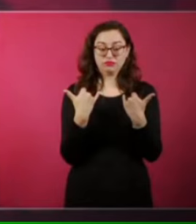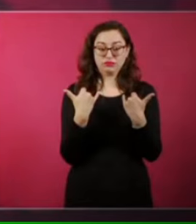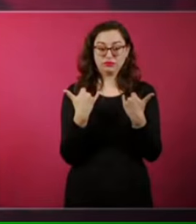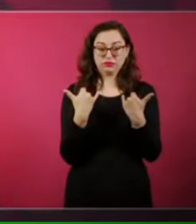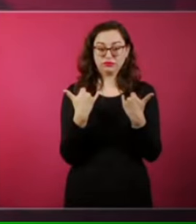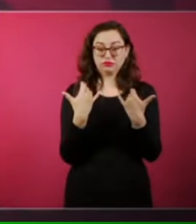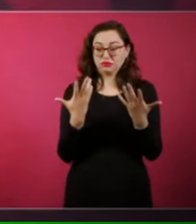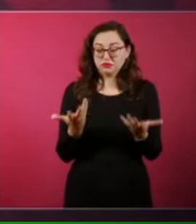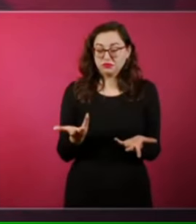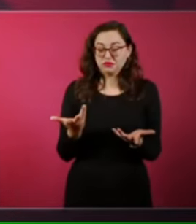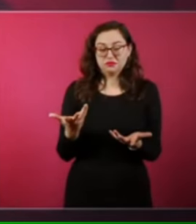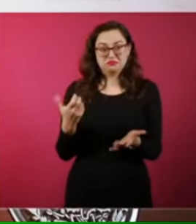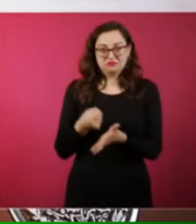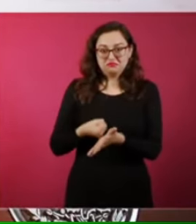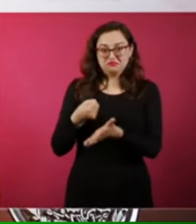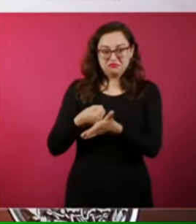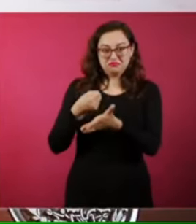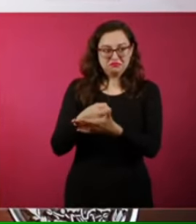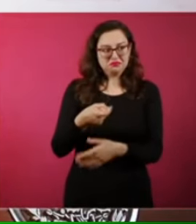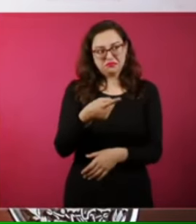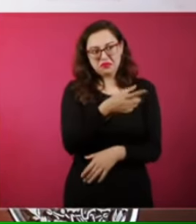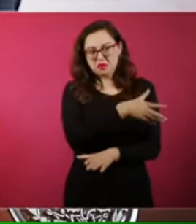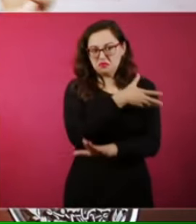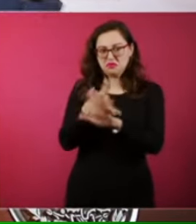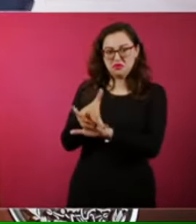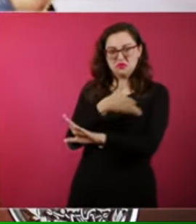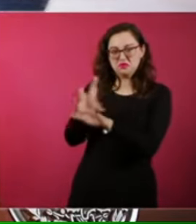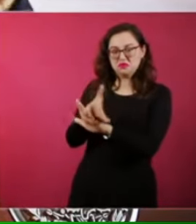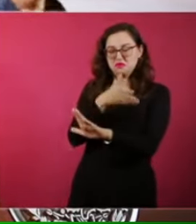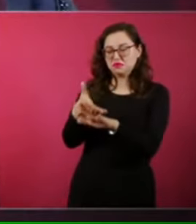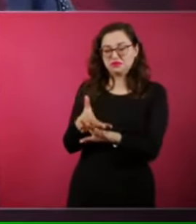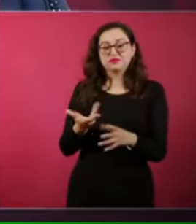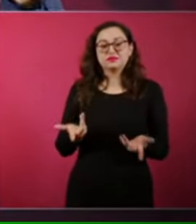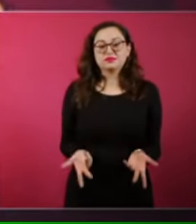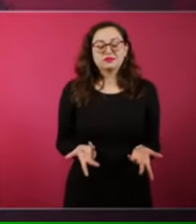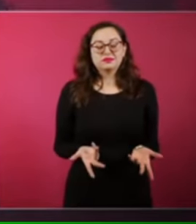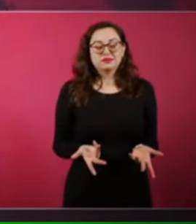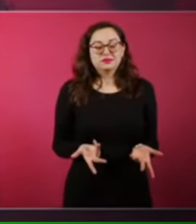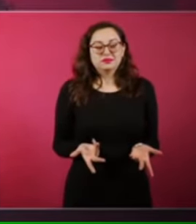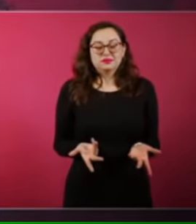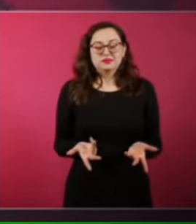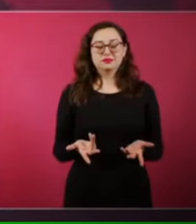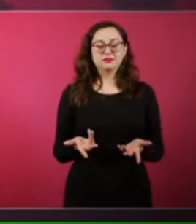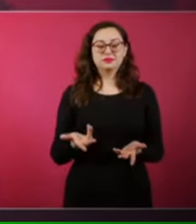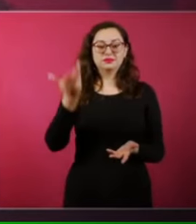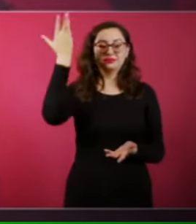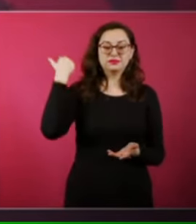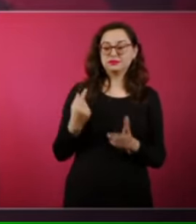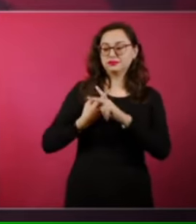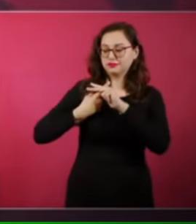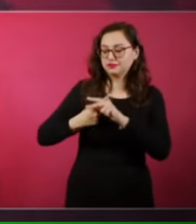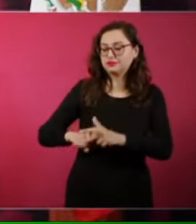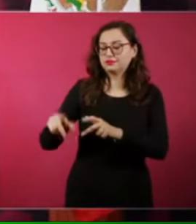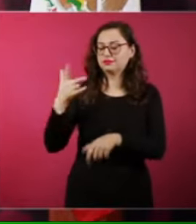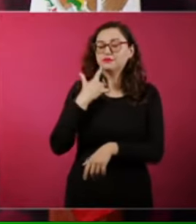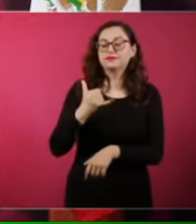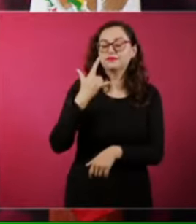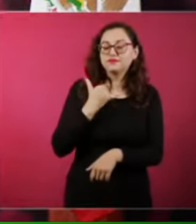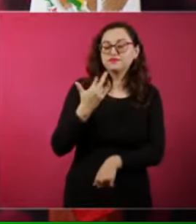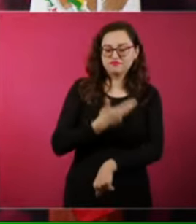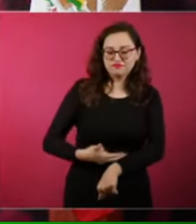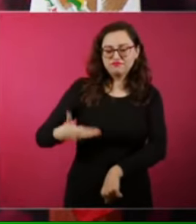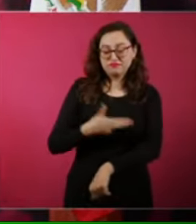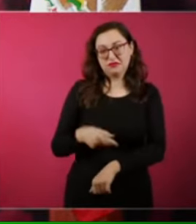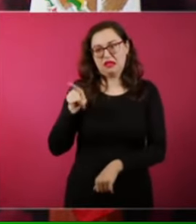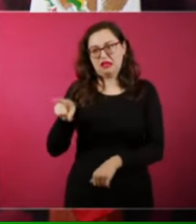cuestionaban, ¿cuándo estábamos empezando? organizó a los jóvenes,